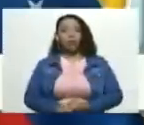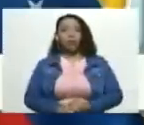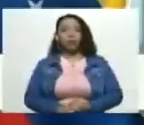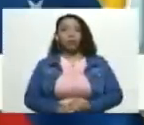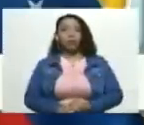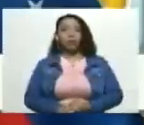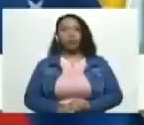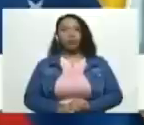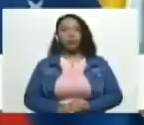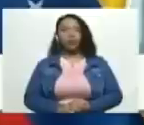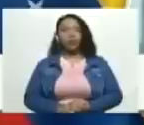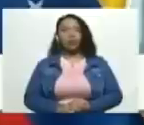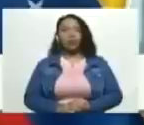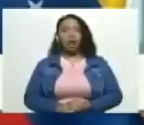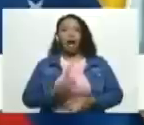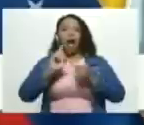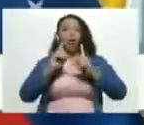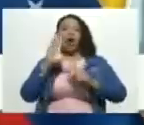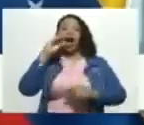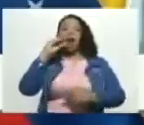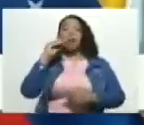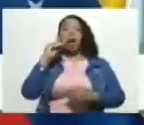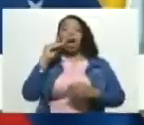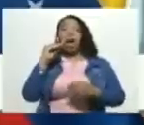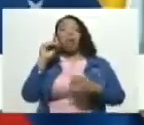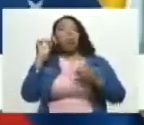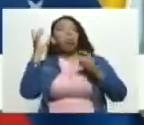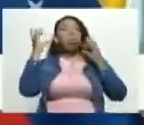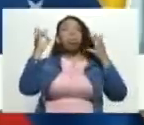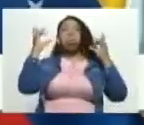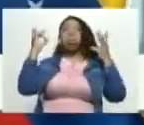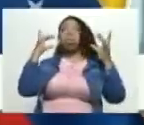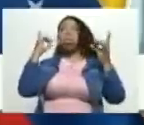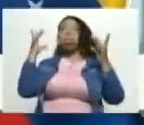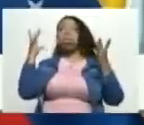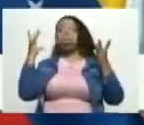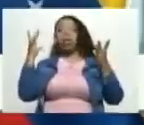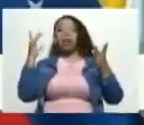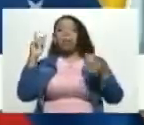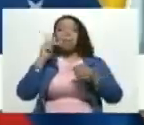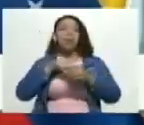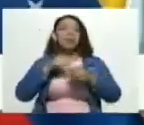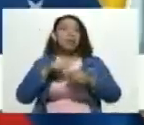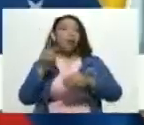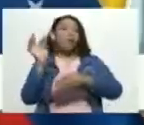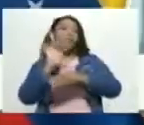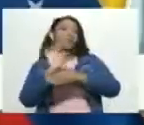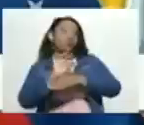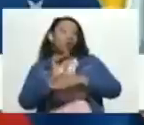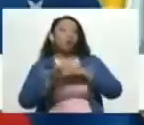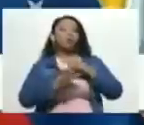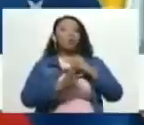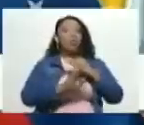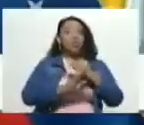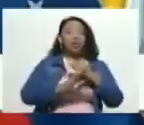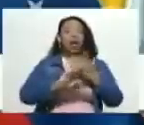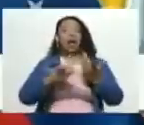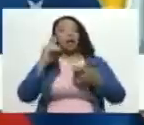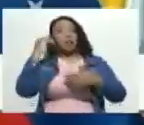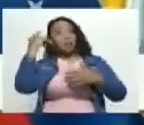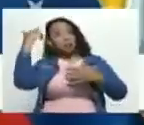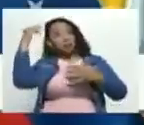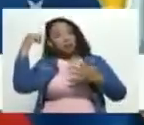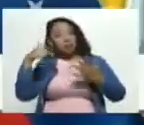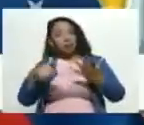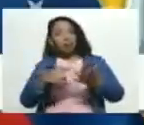los habladores de grama que se ponen a hablar de que PDVSA ahora no funciona que no es como antes que bueno